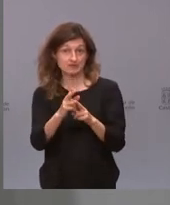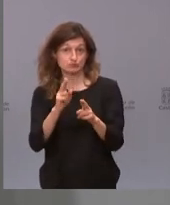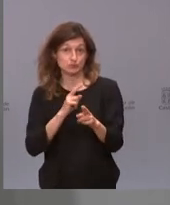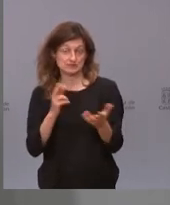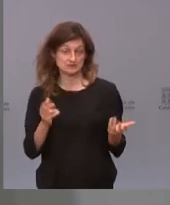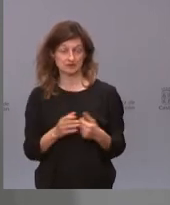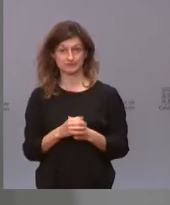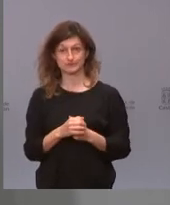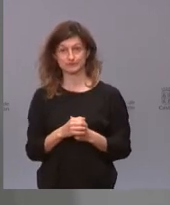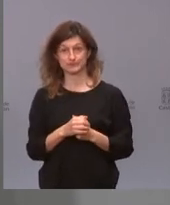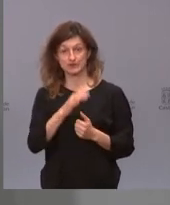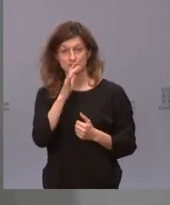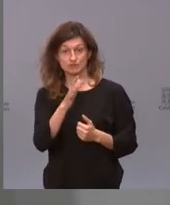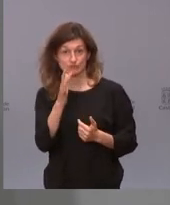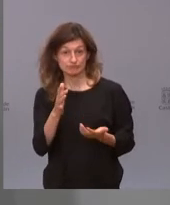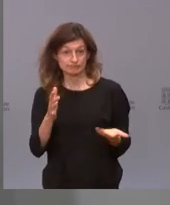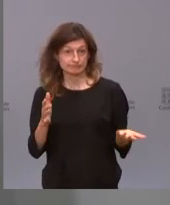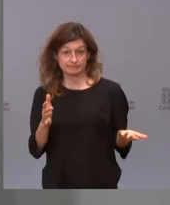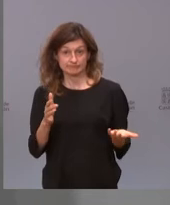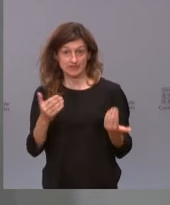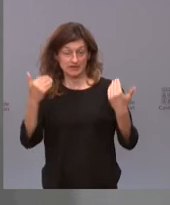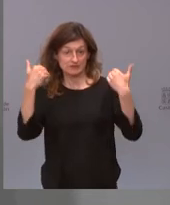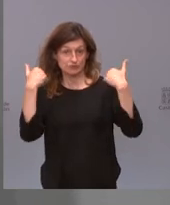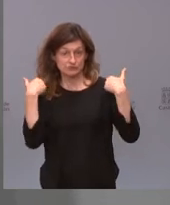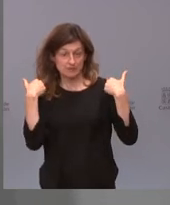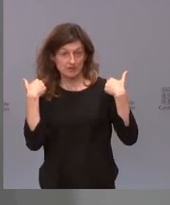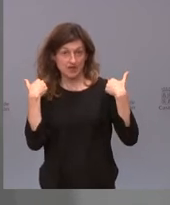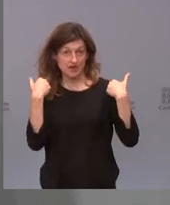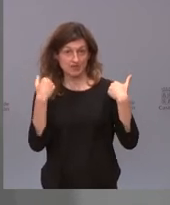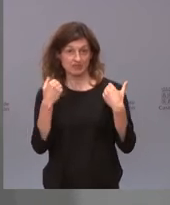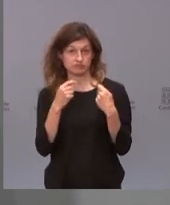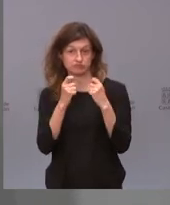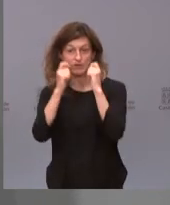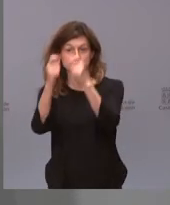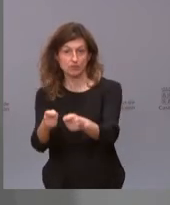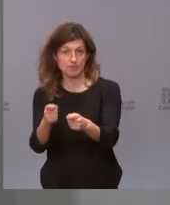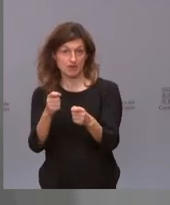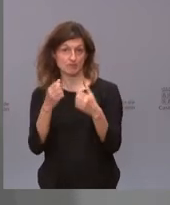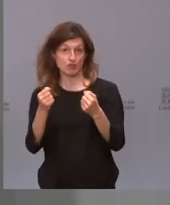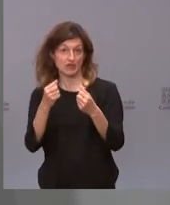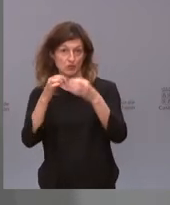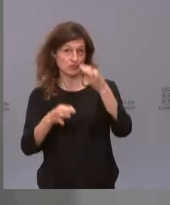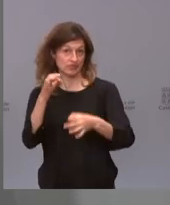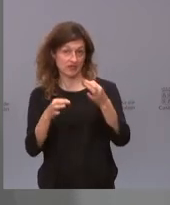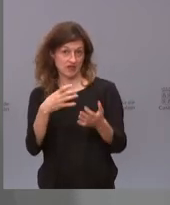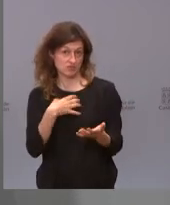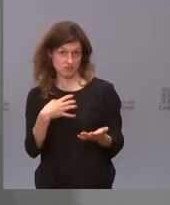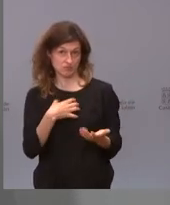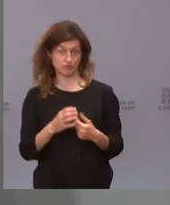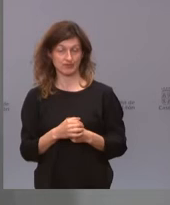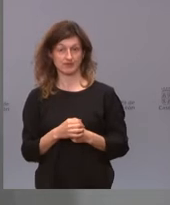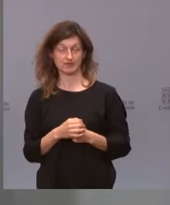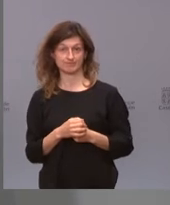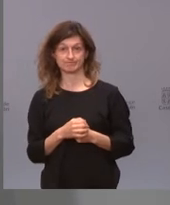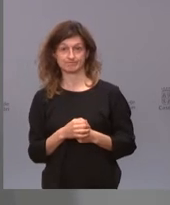porque, evidentemente, no podemos pasar la responsabilidad al Poder Judicial. Yo creo que, porque eso, yo creo que tiene que